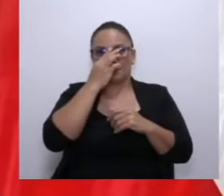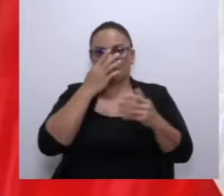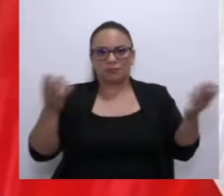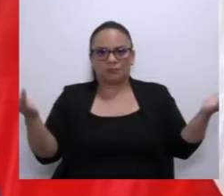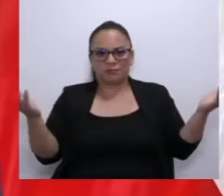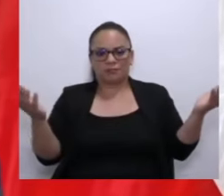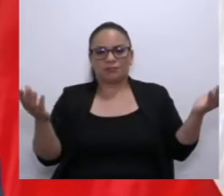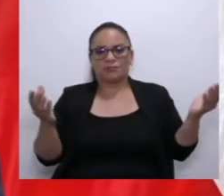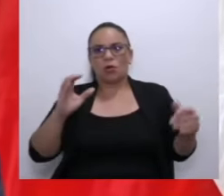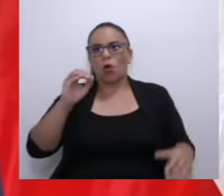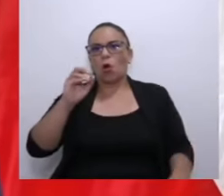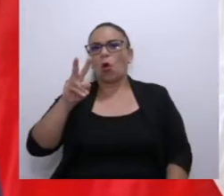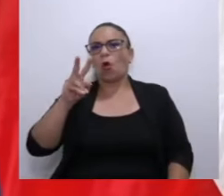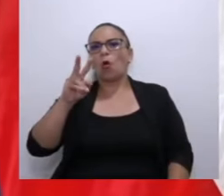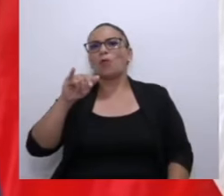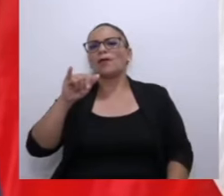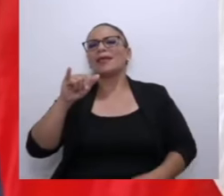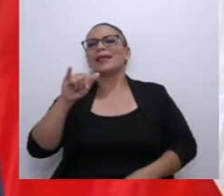¿qué significa OVI?